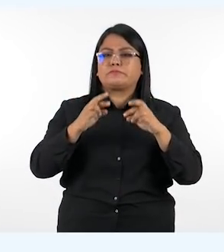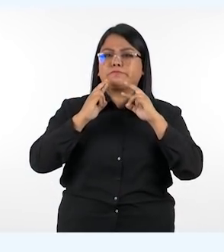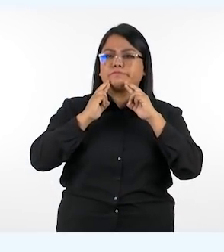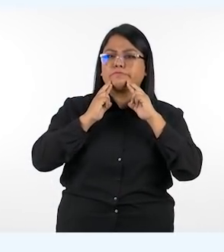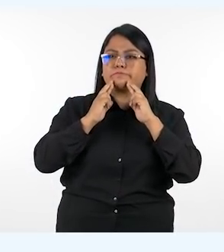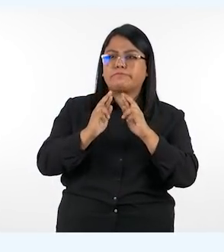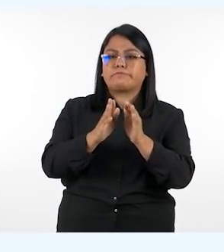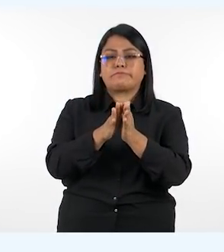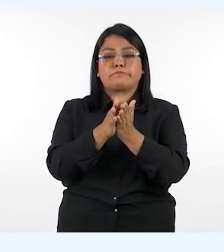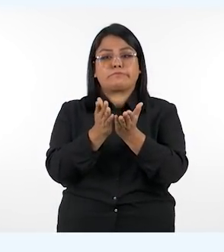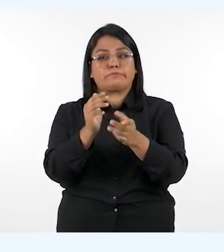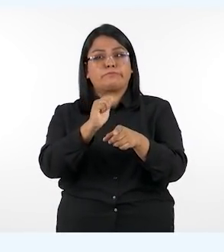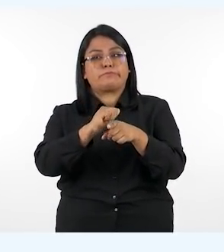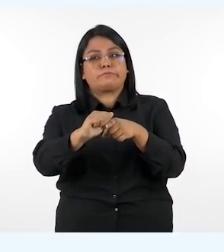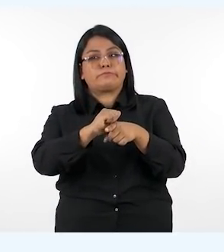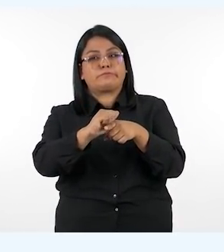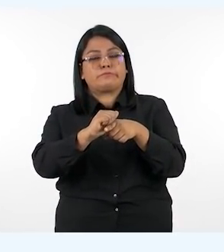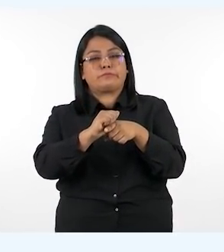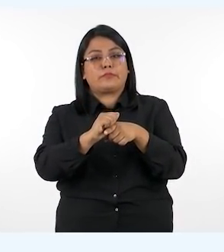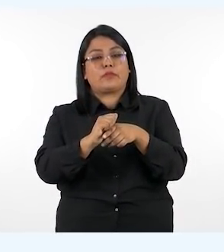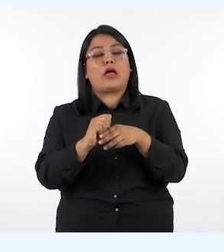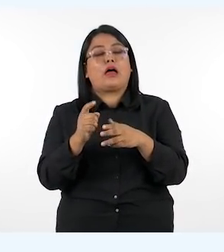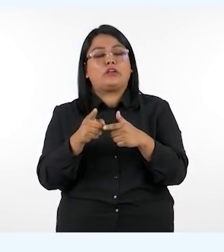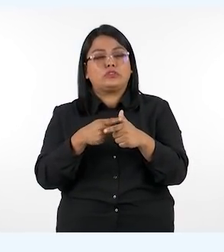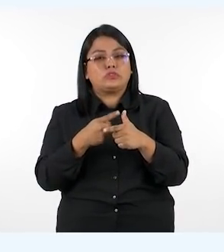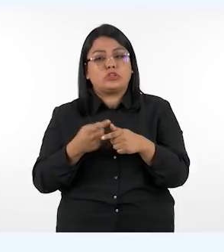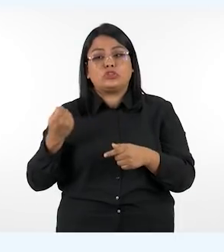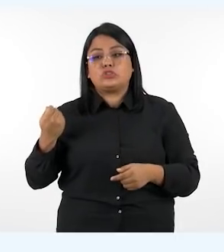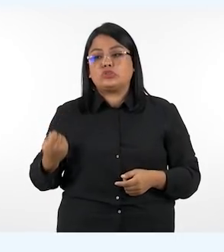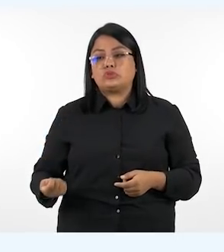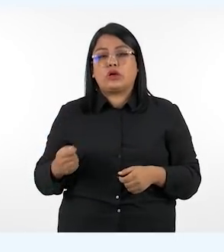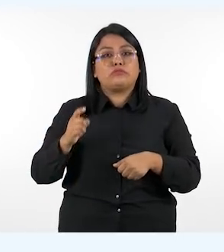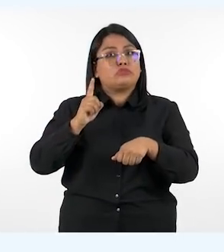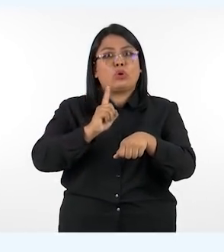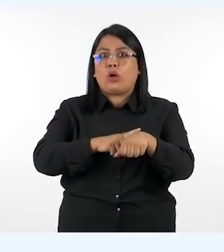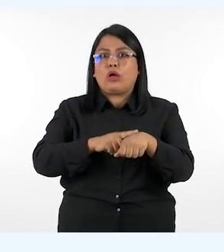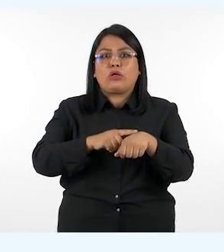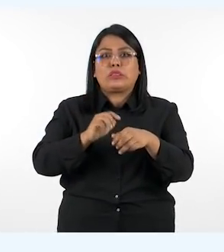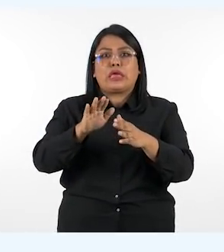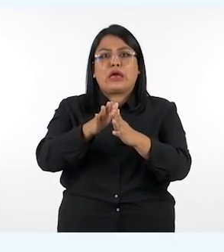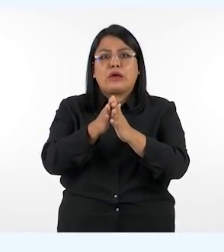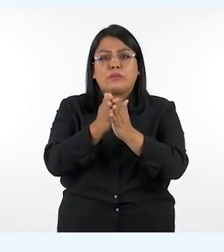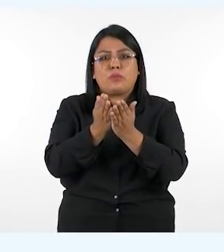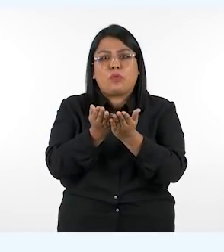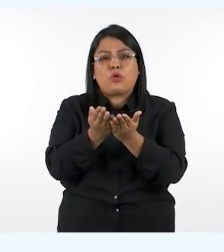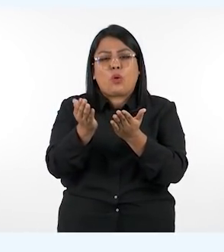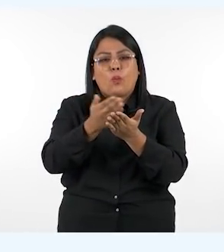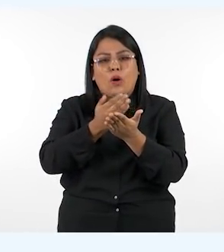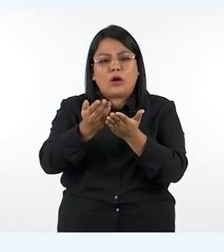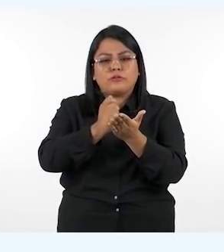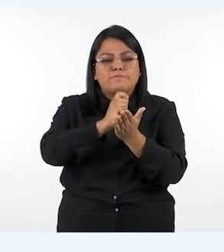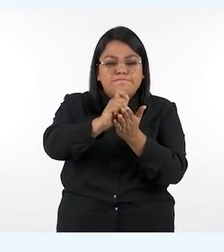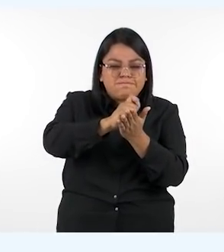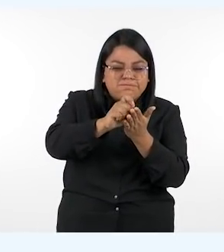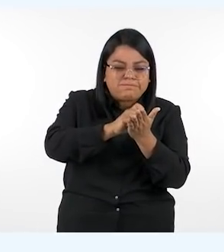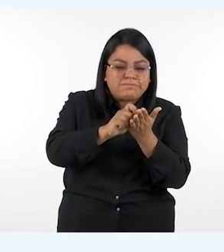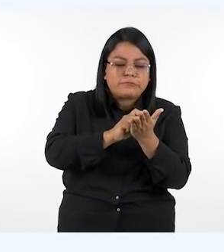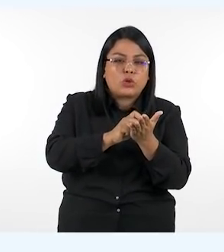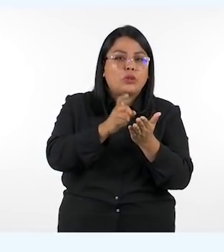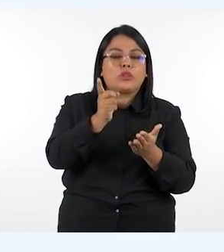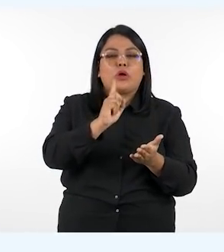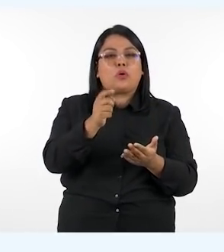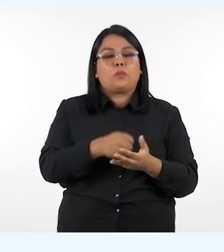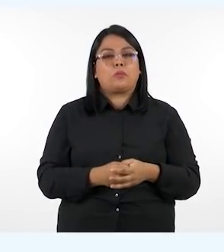en el cuaderno de ejercicios de modo que el estudiante no consuma tiempo en escribir los enunciados en su cuaderno de apuntes